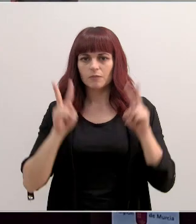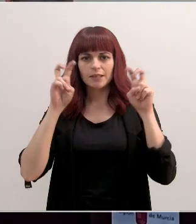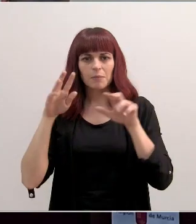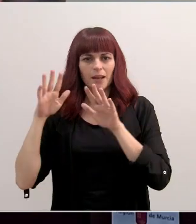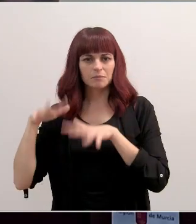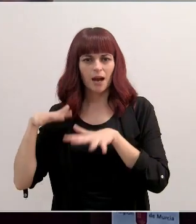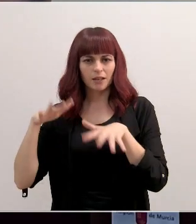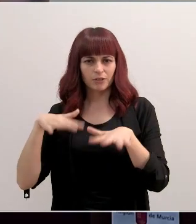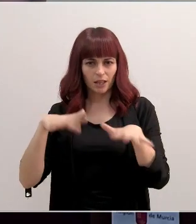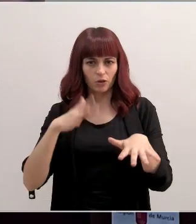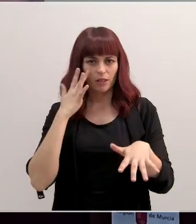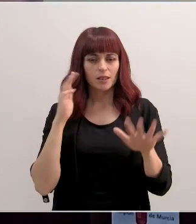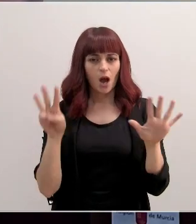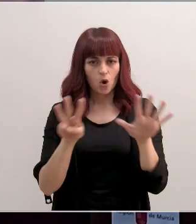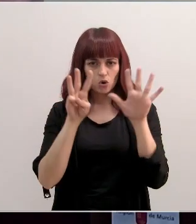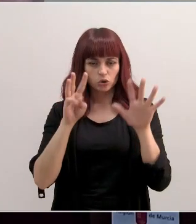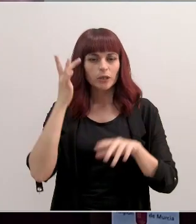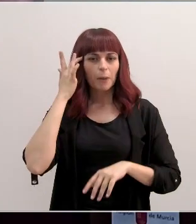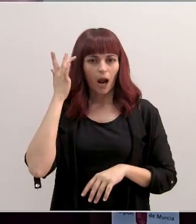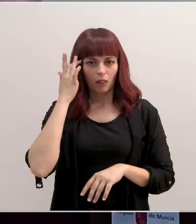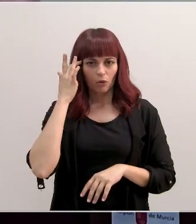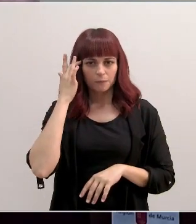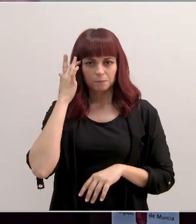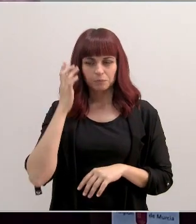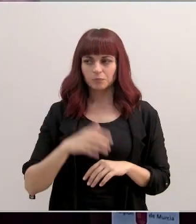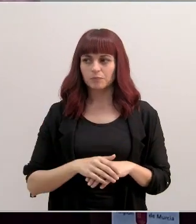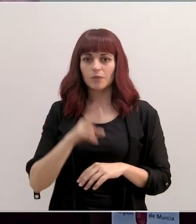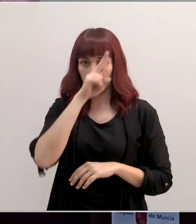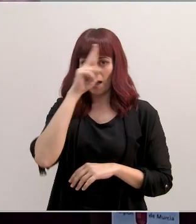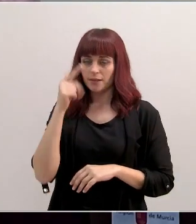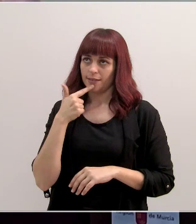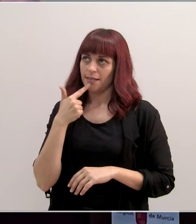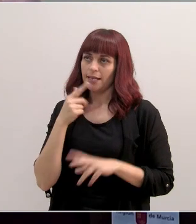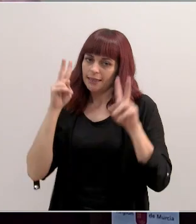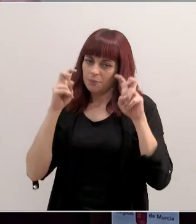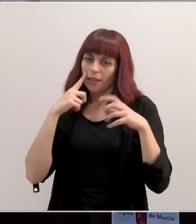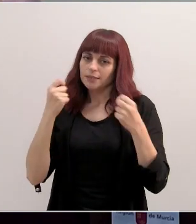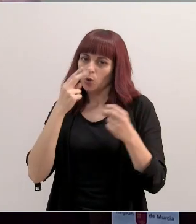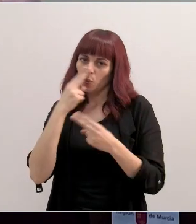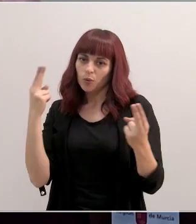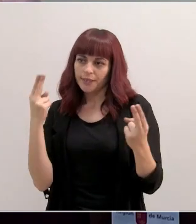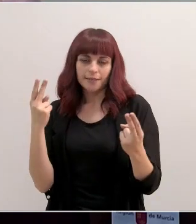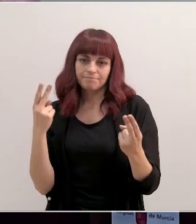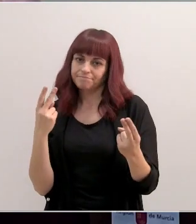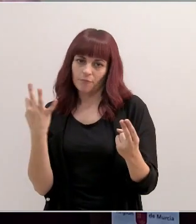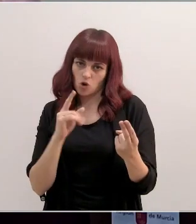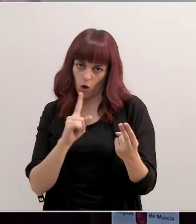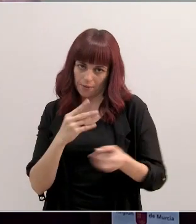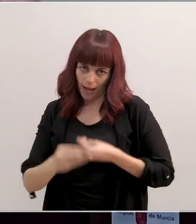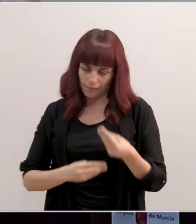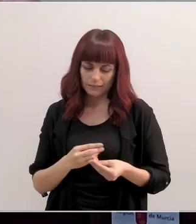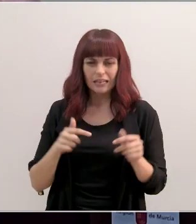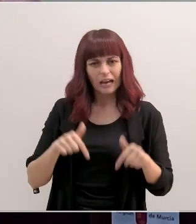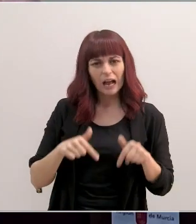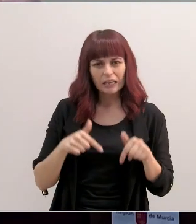manifestaciones del 8 de marzo. En Madrid se ha legado motivos de salud pública. Aquí, entiendo, ¿se va a